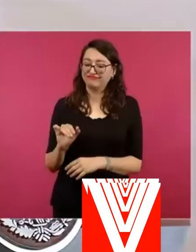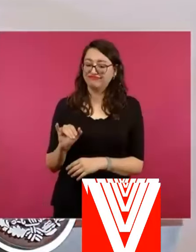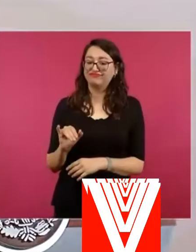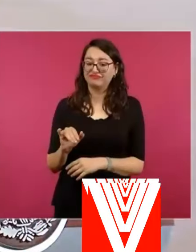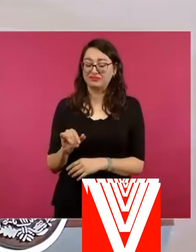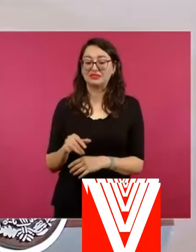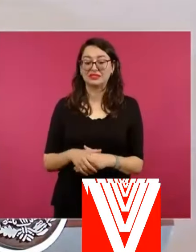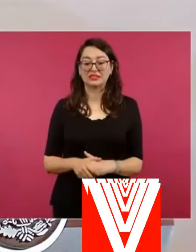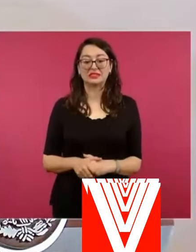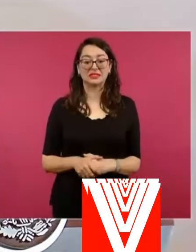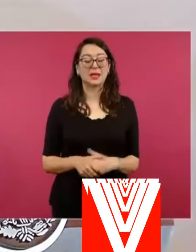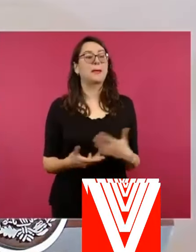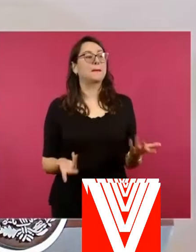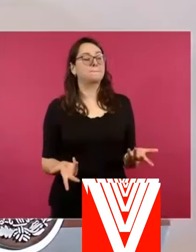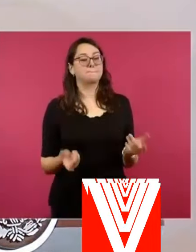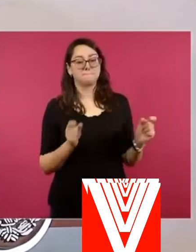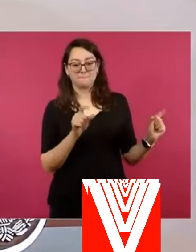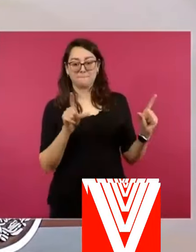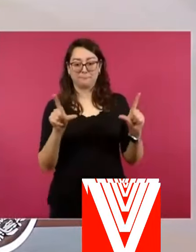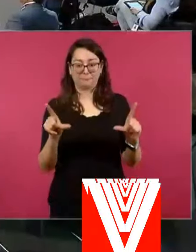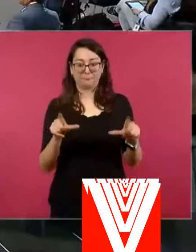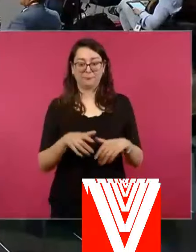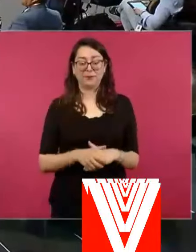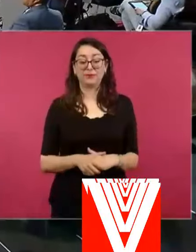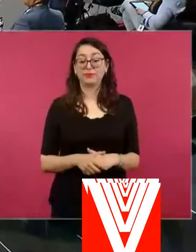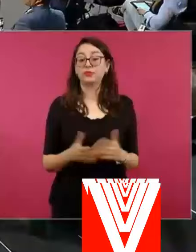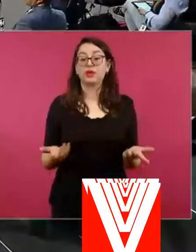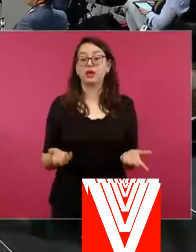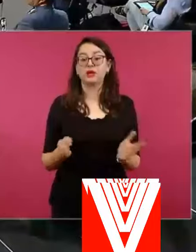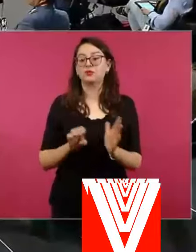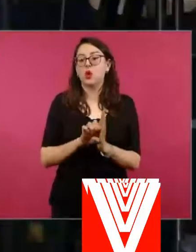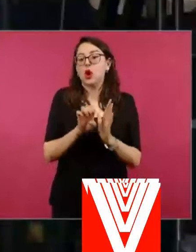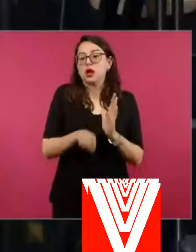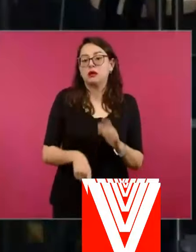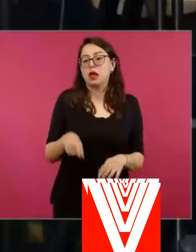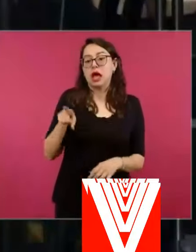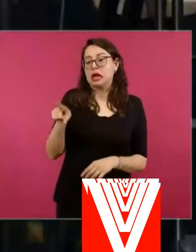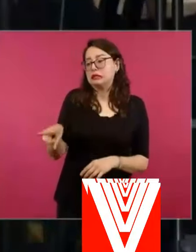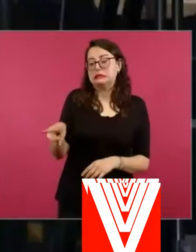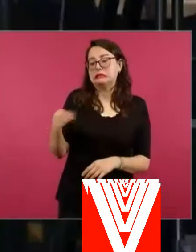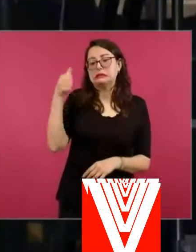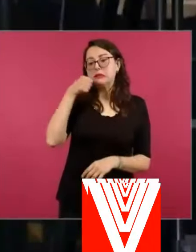¿por qué no ponen el fin de semana? O sea, ejemplo, ¿tiene el top ten de homicidios, por decirlo así?